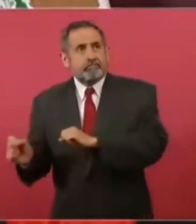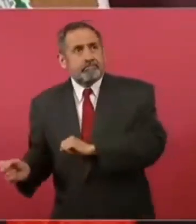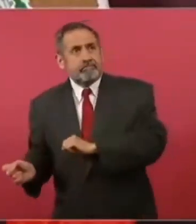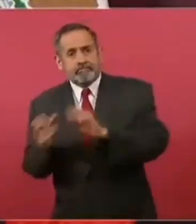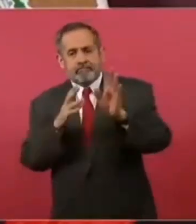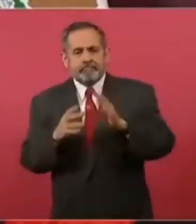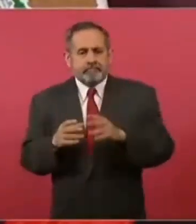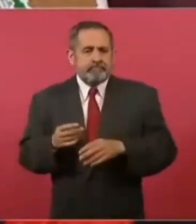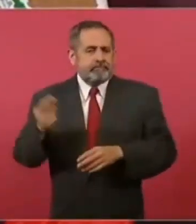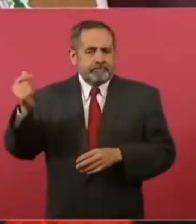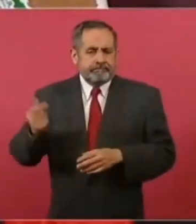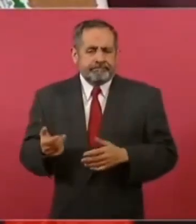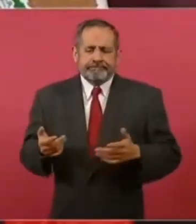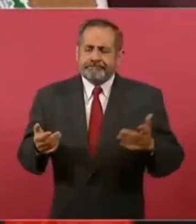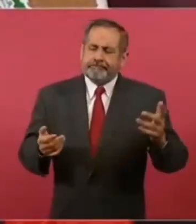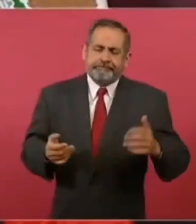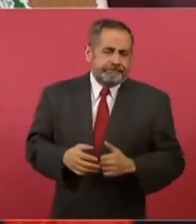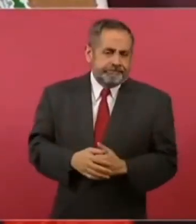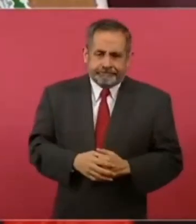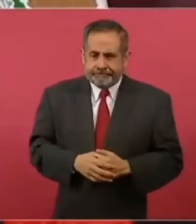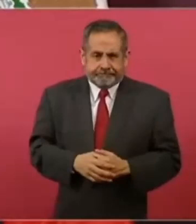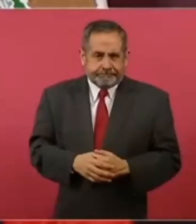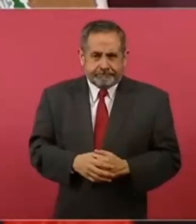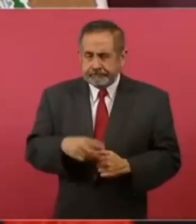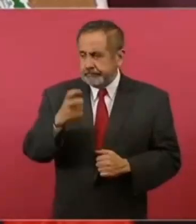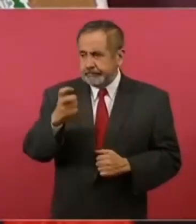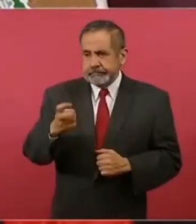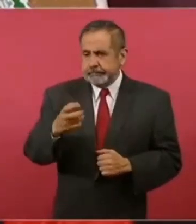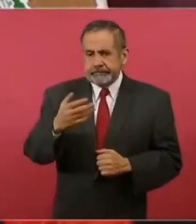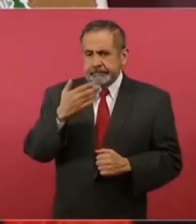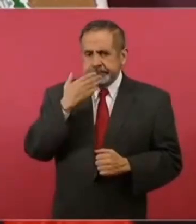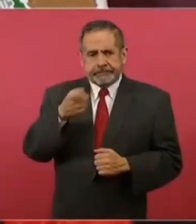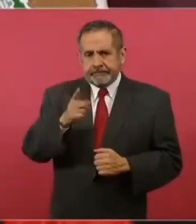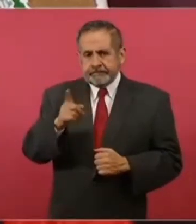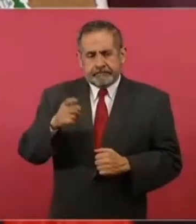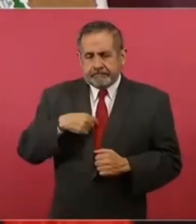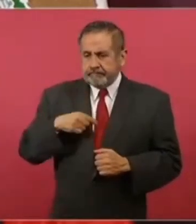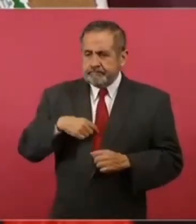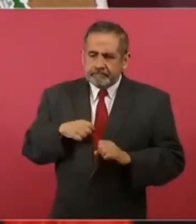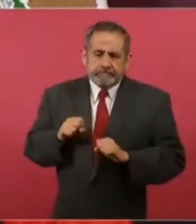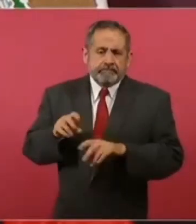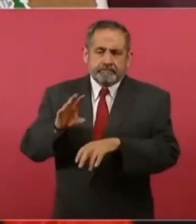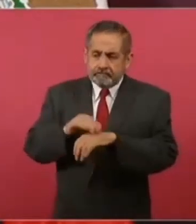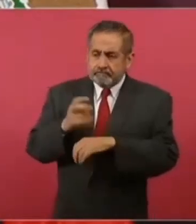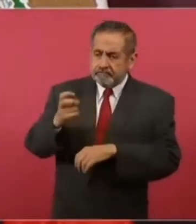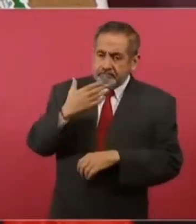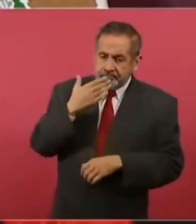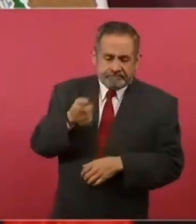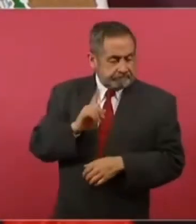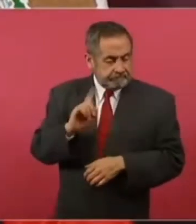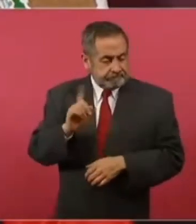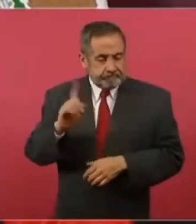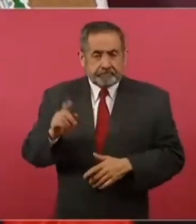Eso nunca lo he permitido, ni lo voy a permitir.